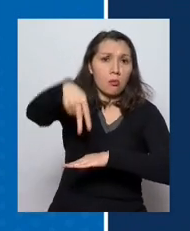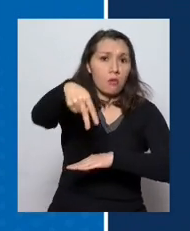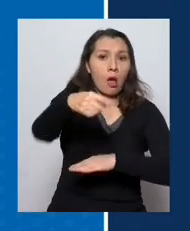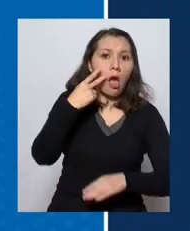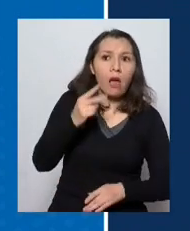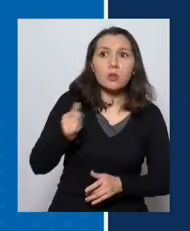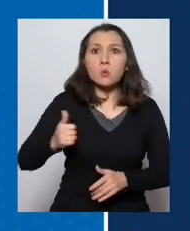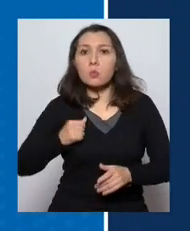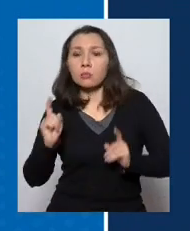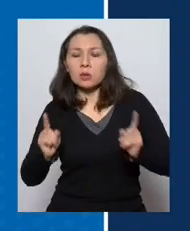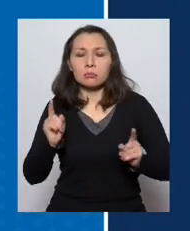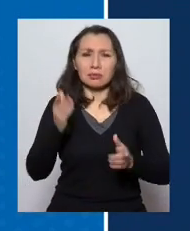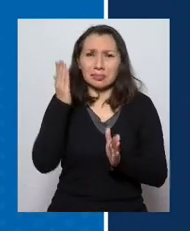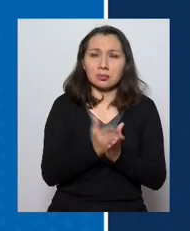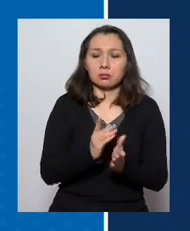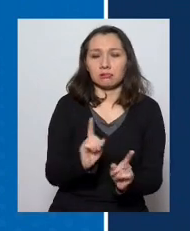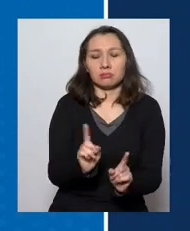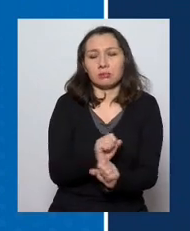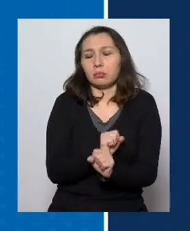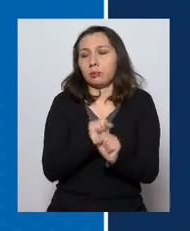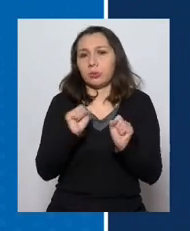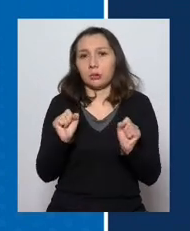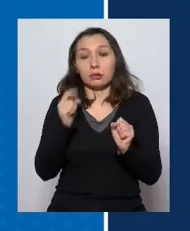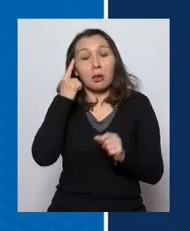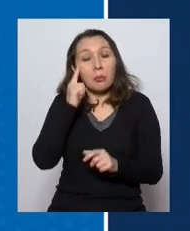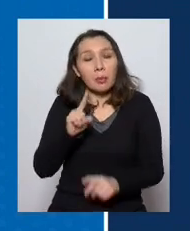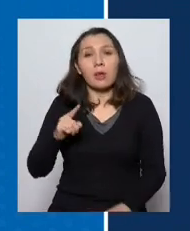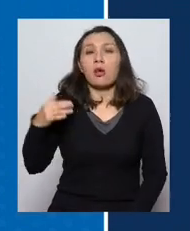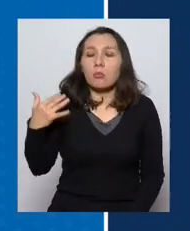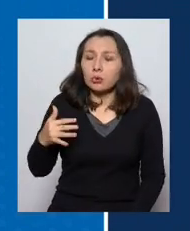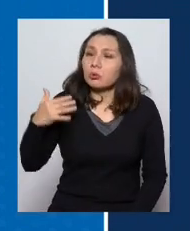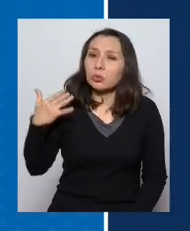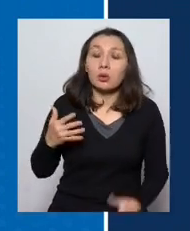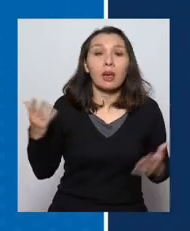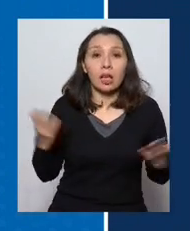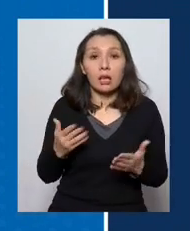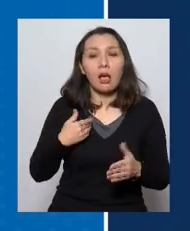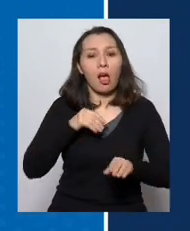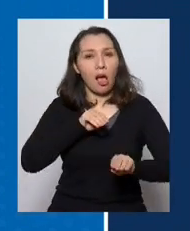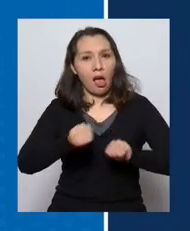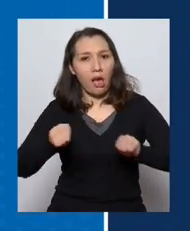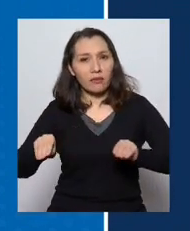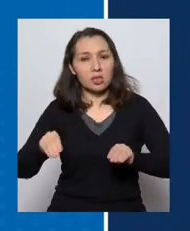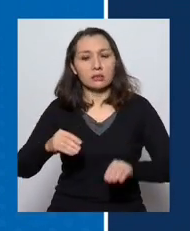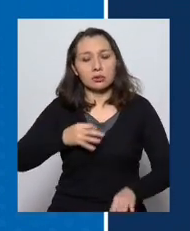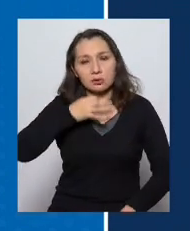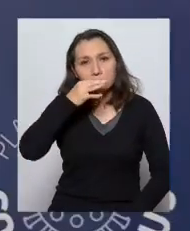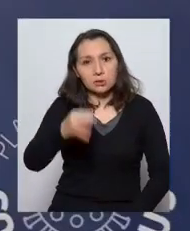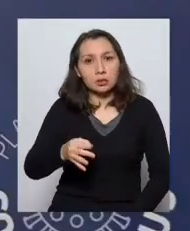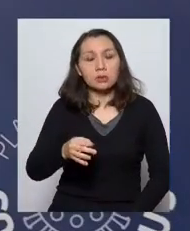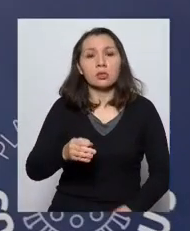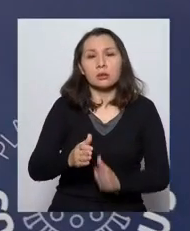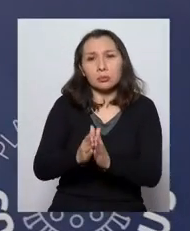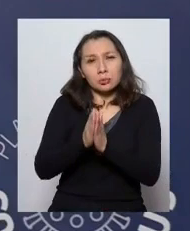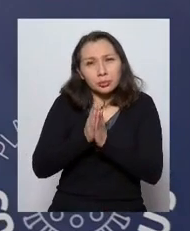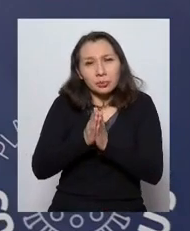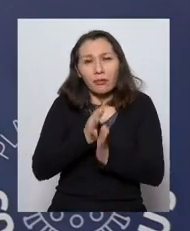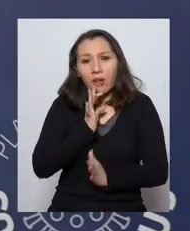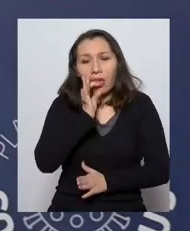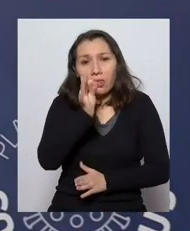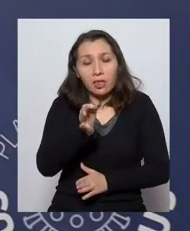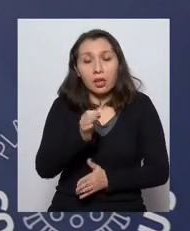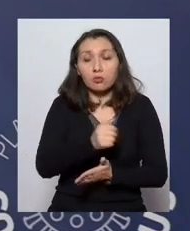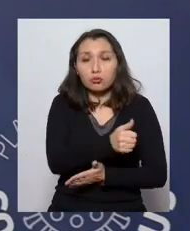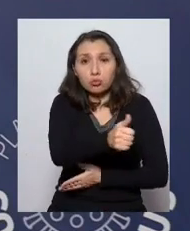respetando estas medidas tan estrictas por lo tanto es fundamental y es el llamado que le hemos hecho es la súplica que hemos hecho